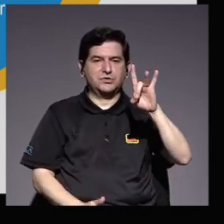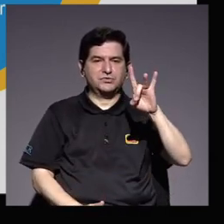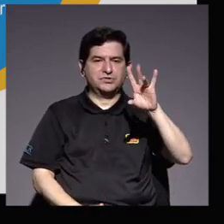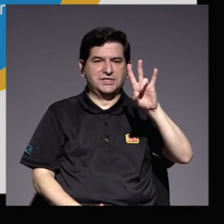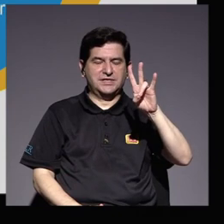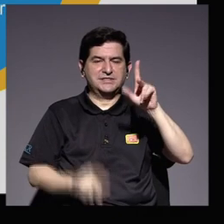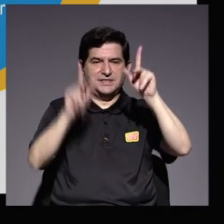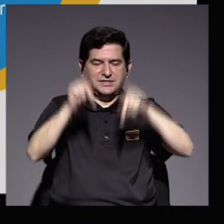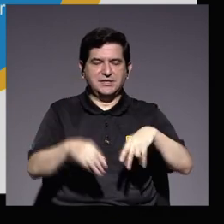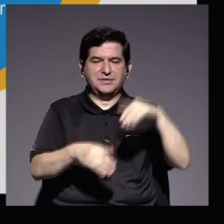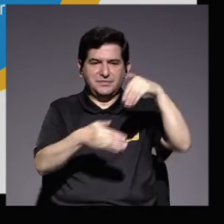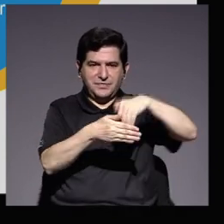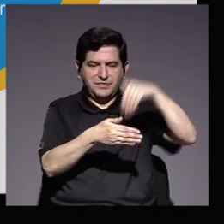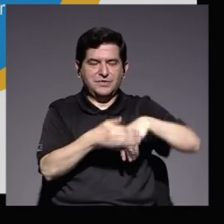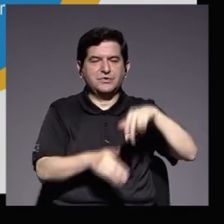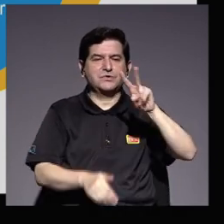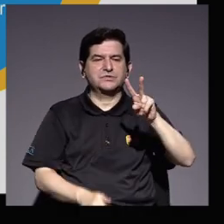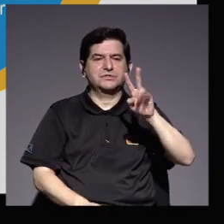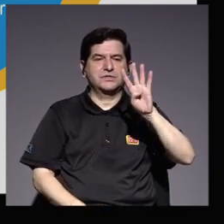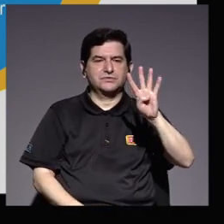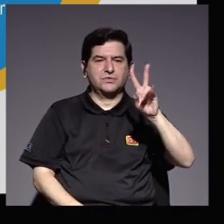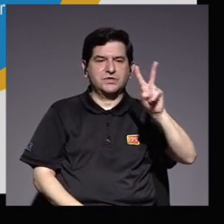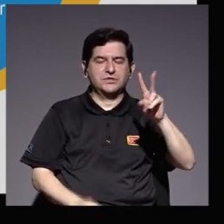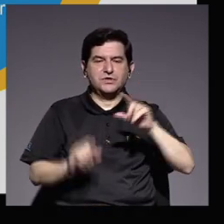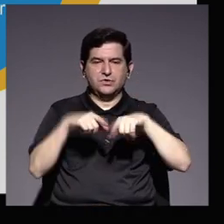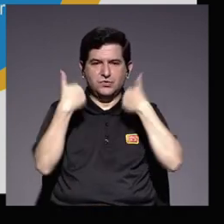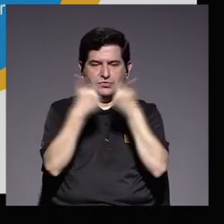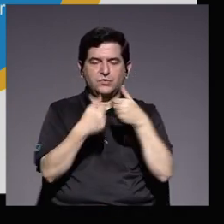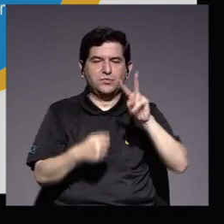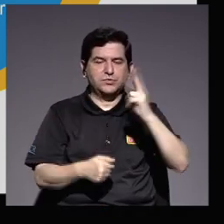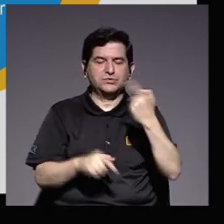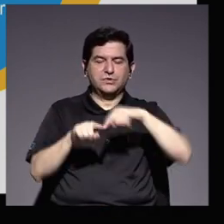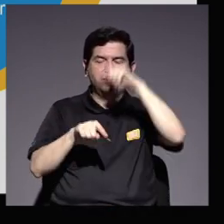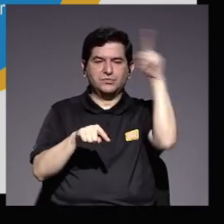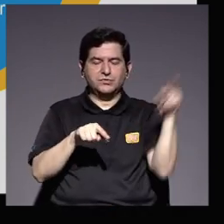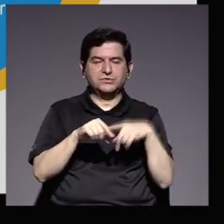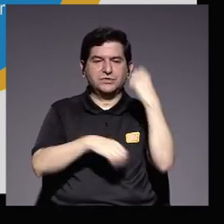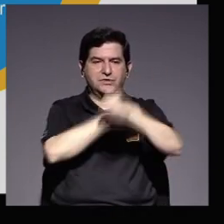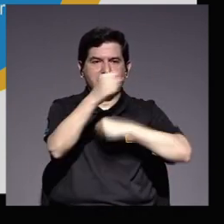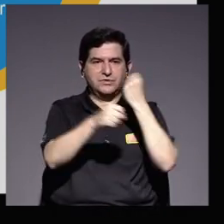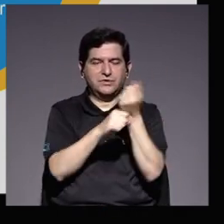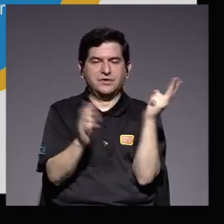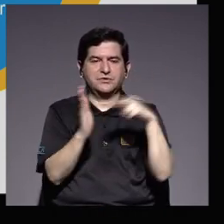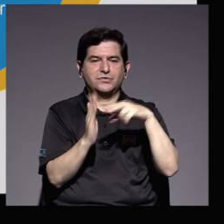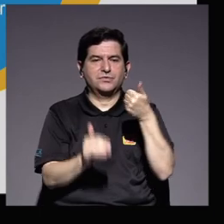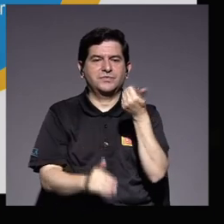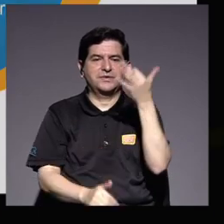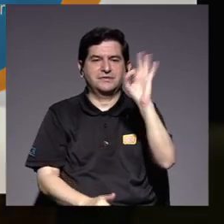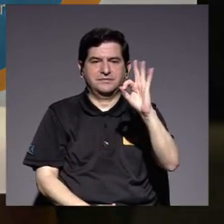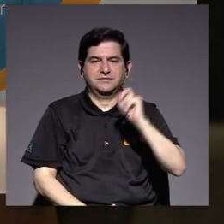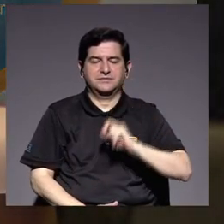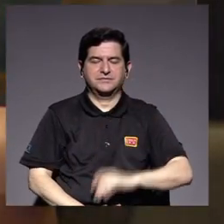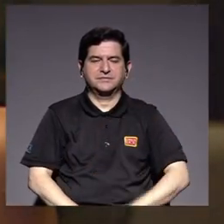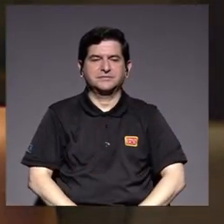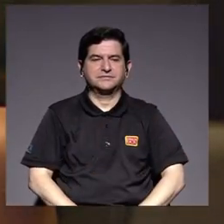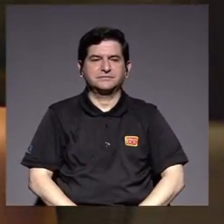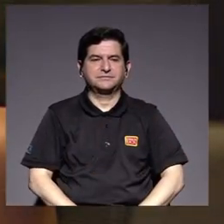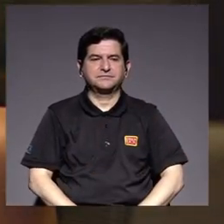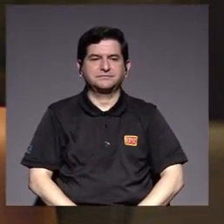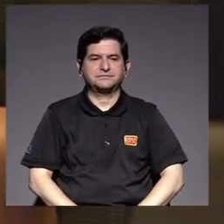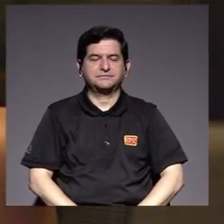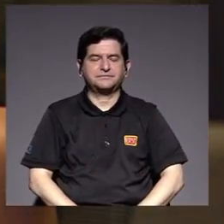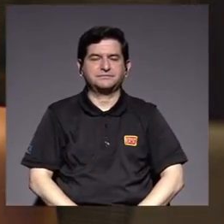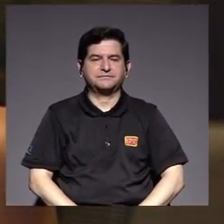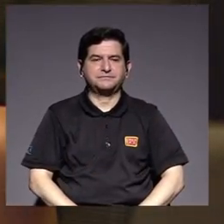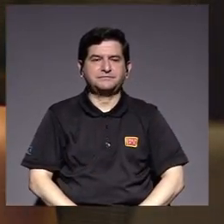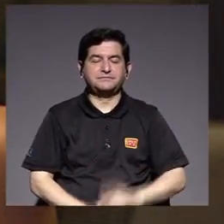inscritas en 242 grupos en el segundo ciclo electivo del año 2019 por otra parte